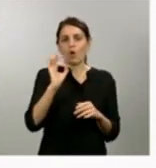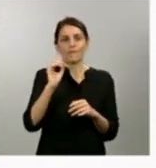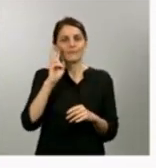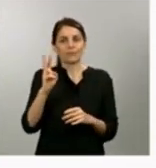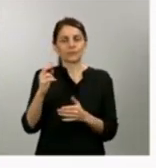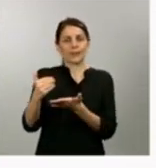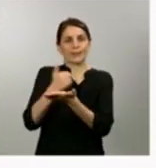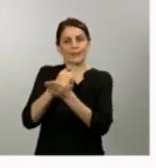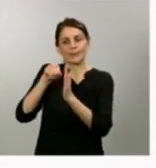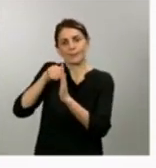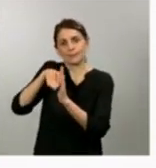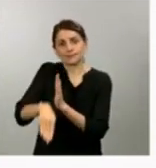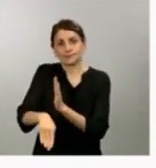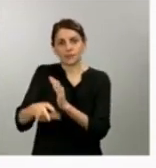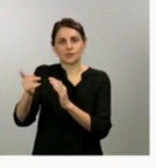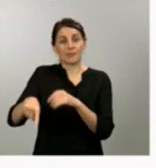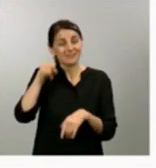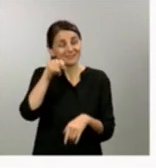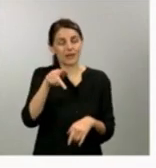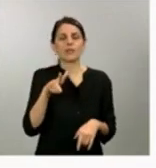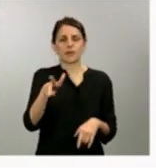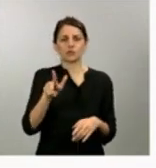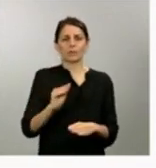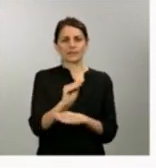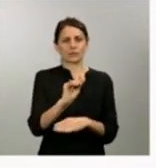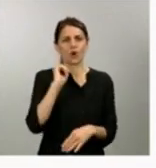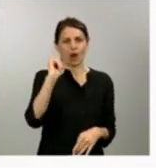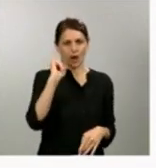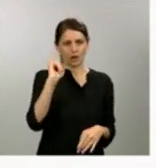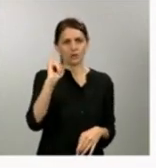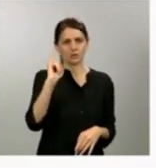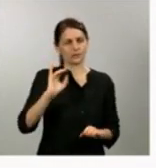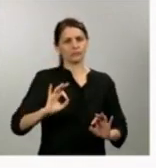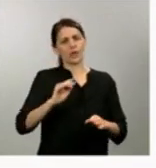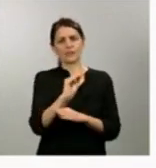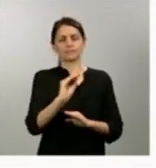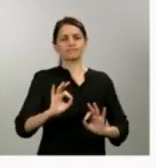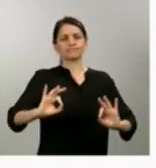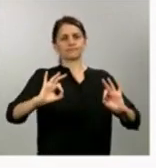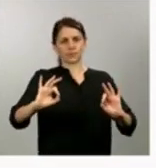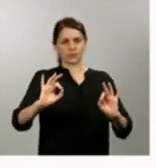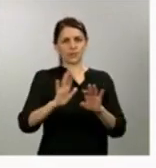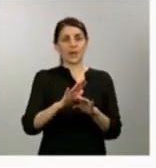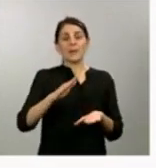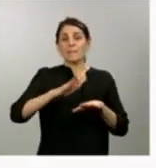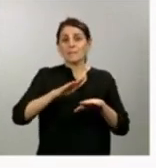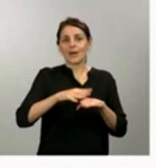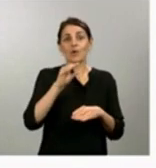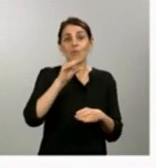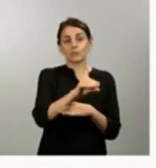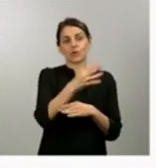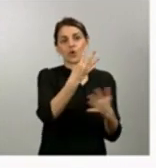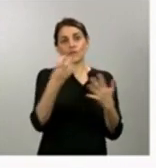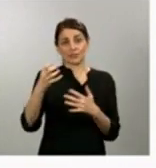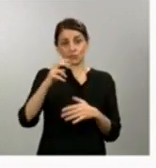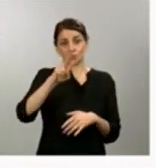derecho a una prestación extraordinaria con un beneficio económico mínimo de 950 euros que es el resultado de la prestación